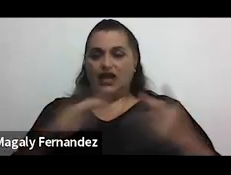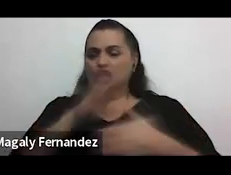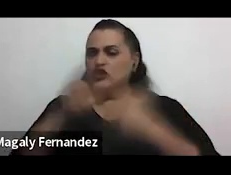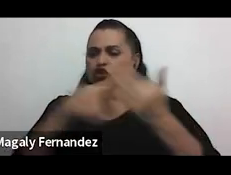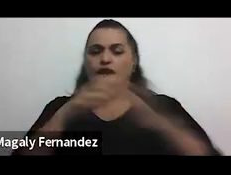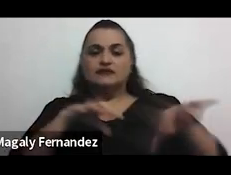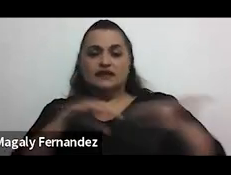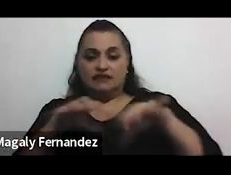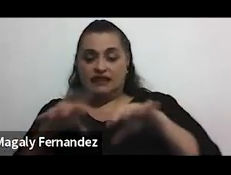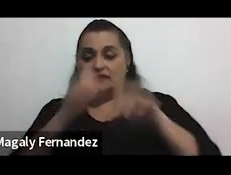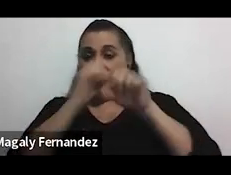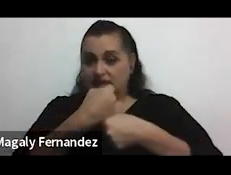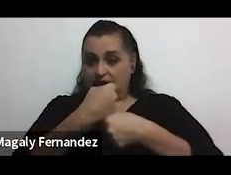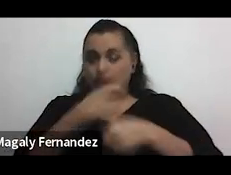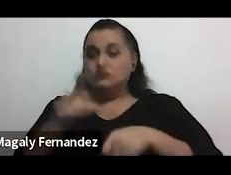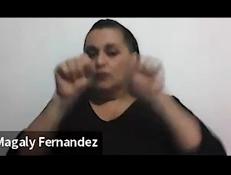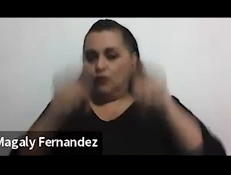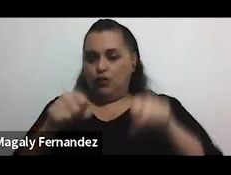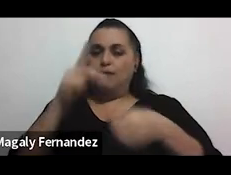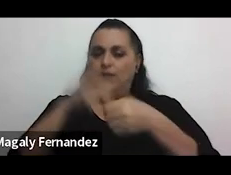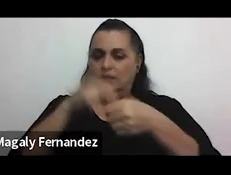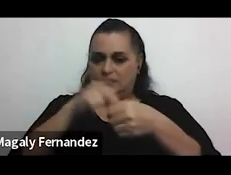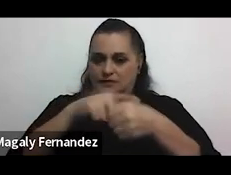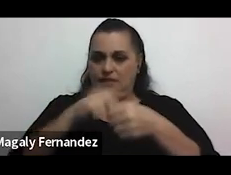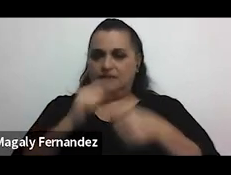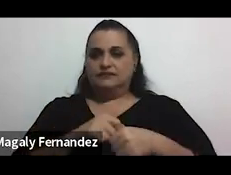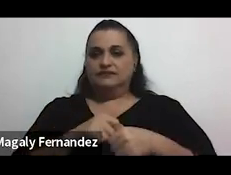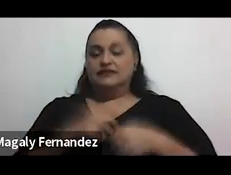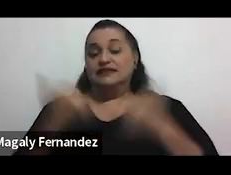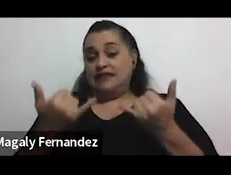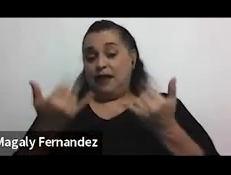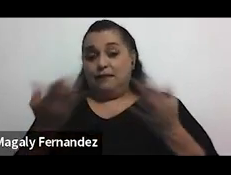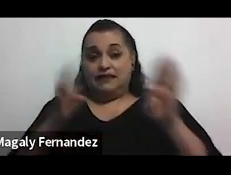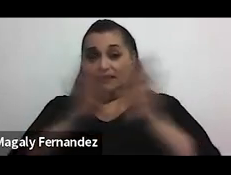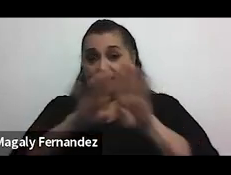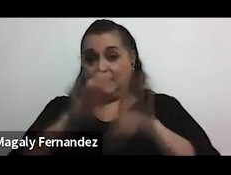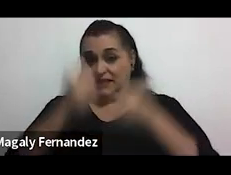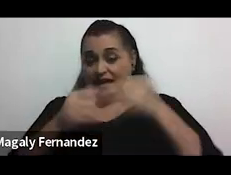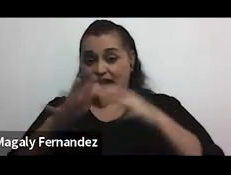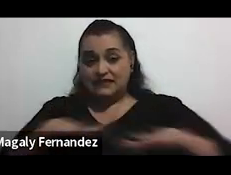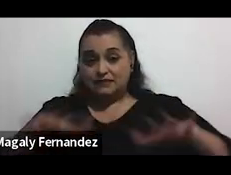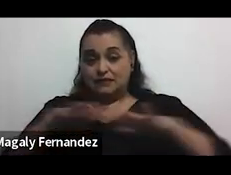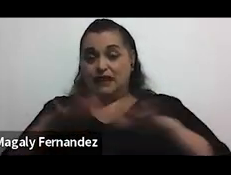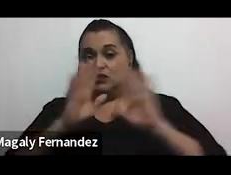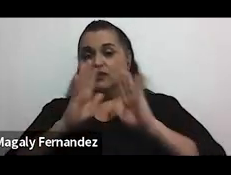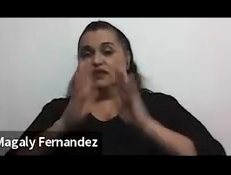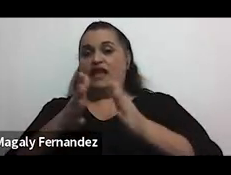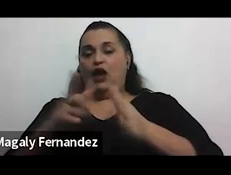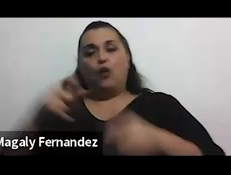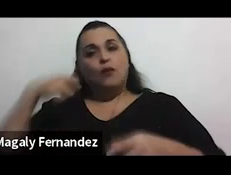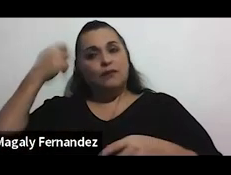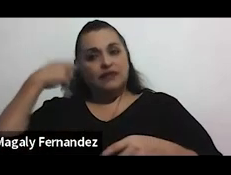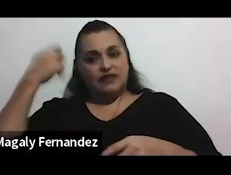que realizamos y puedan participar bien ya para cerrar este espacio quisiera dejarles con un vídeo